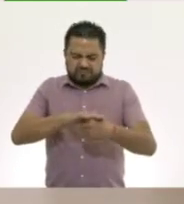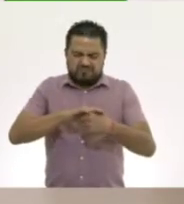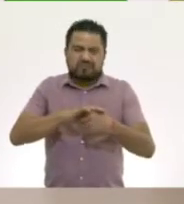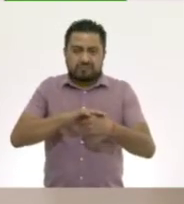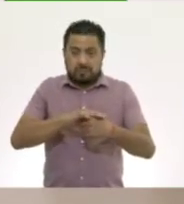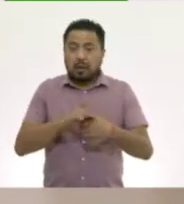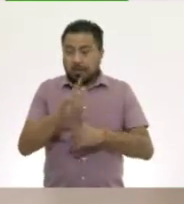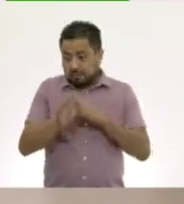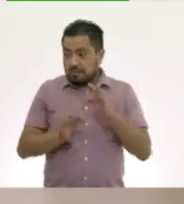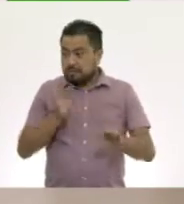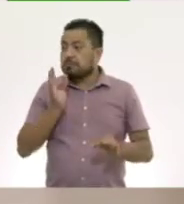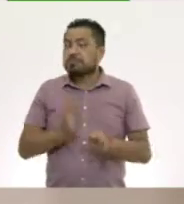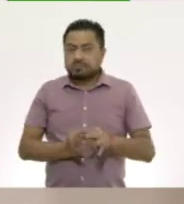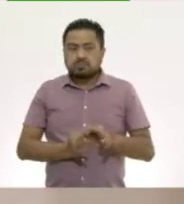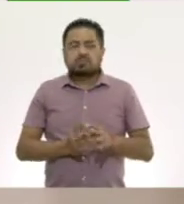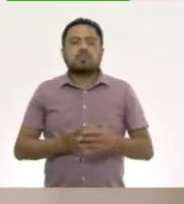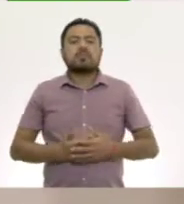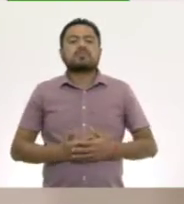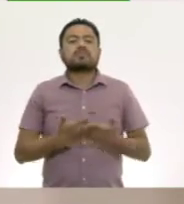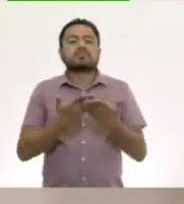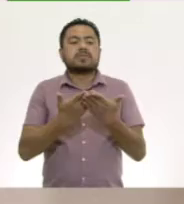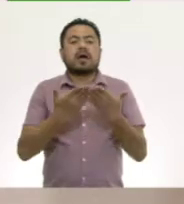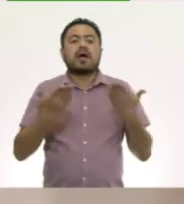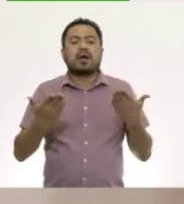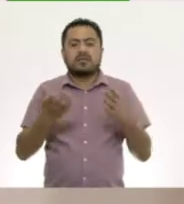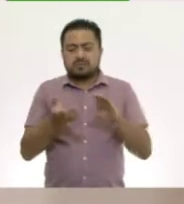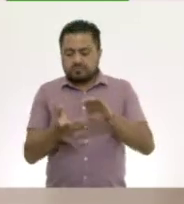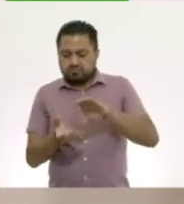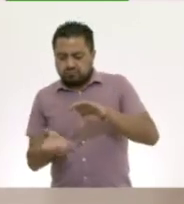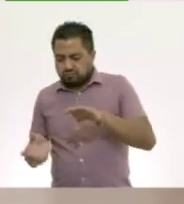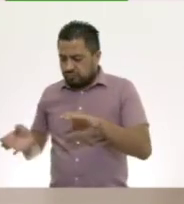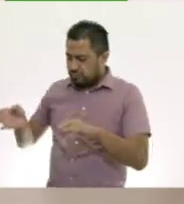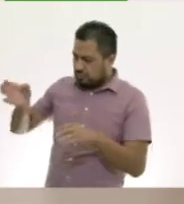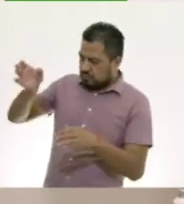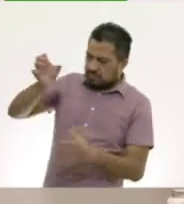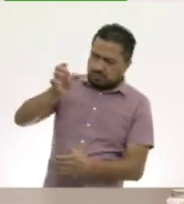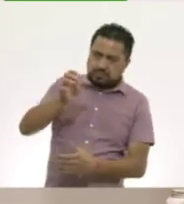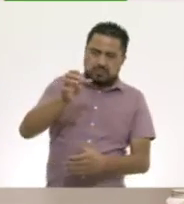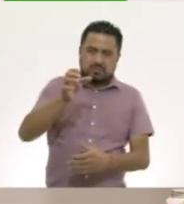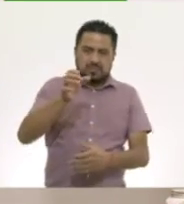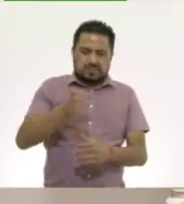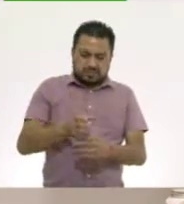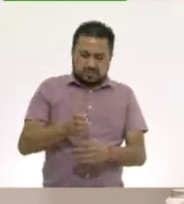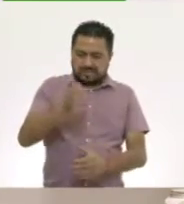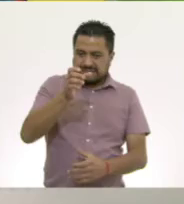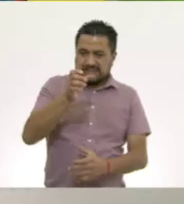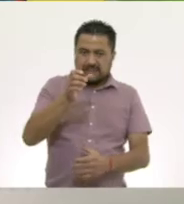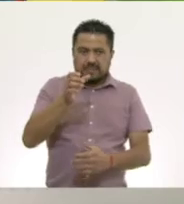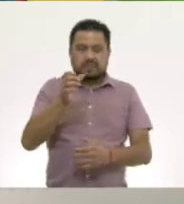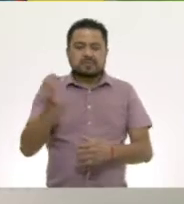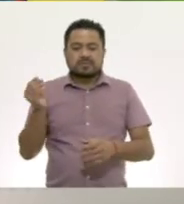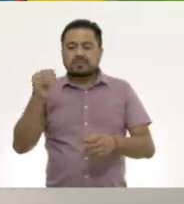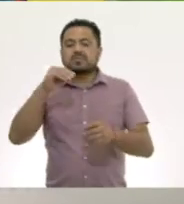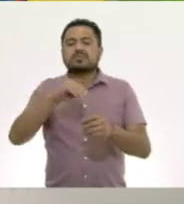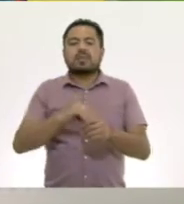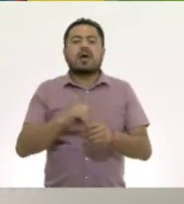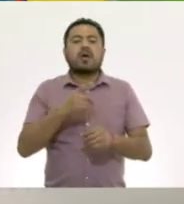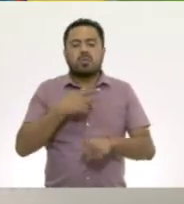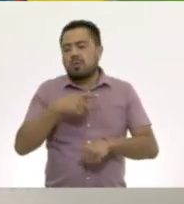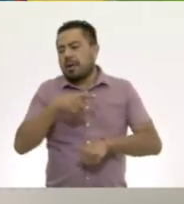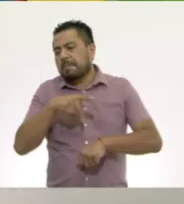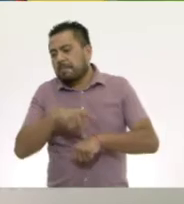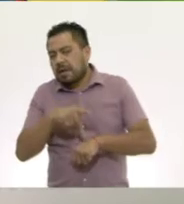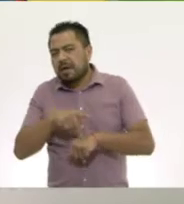¿Listo? ¿Listo? Posteriormente volteamos el tubo y colocamos ya sea las